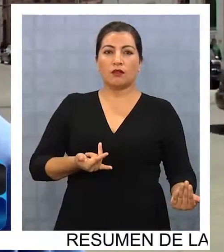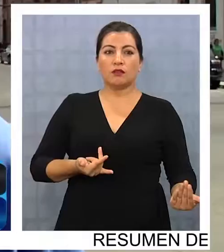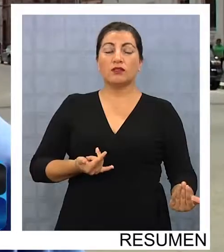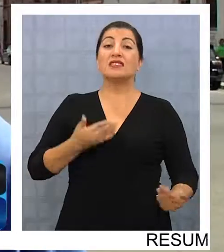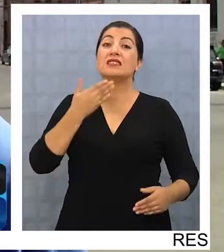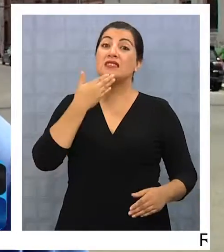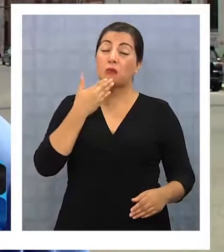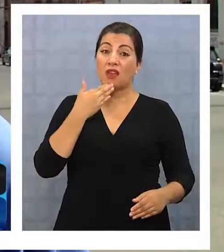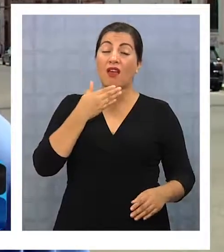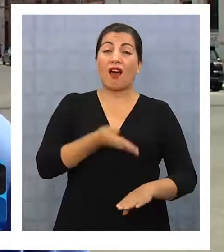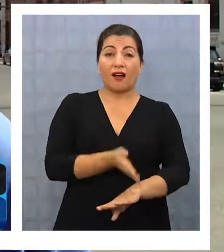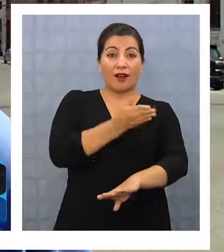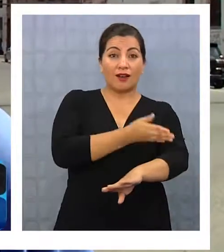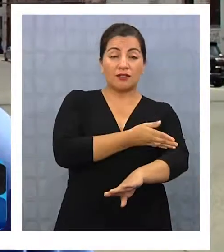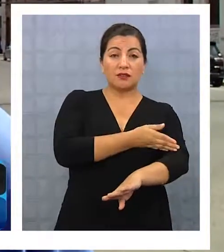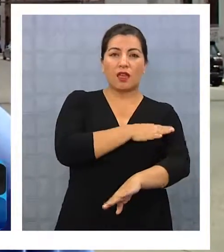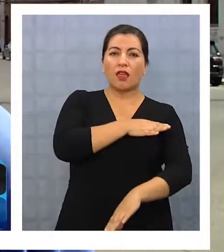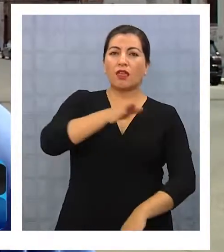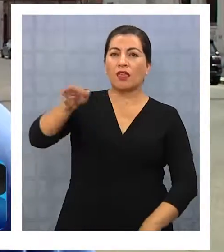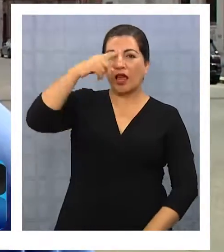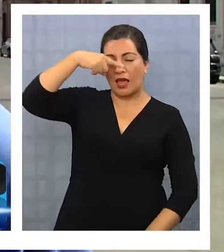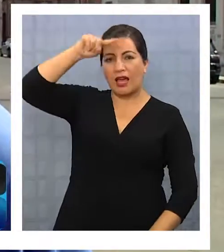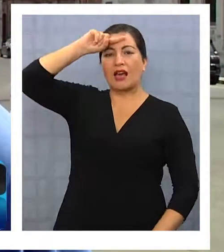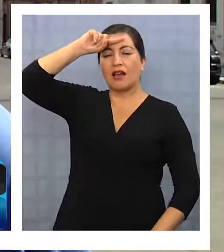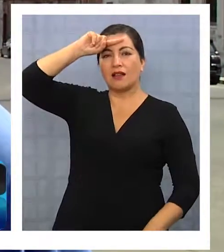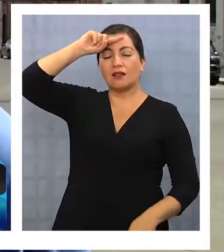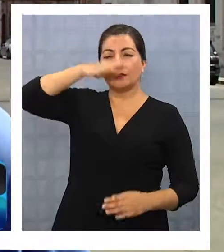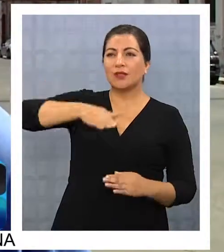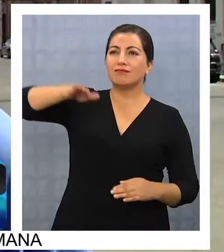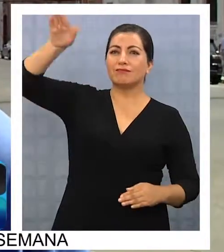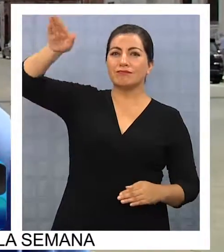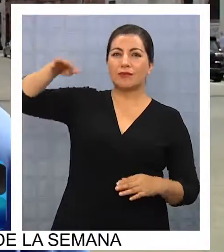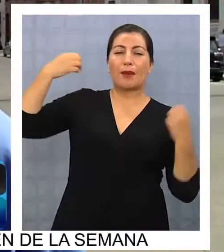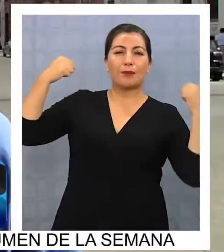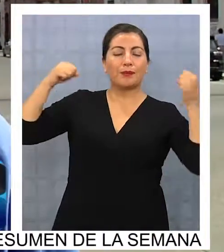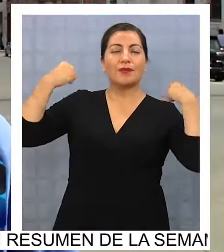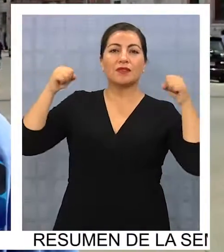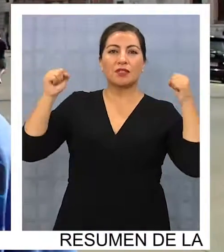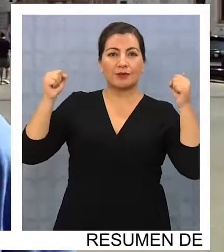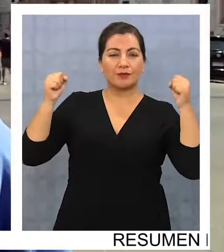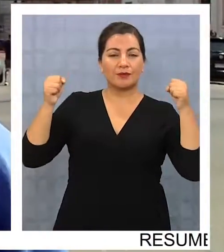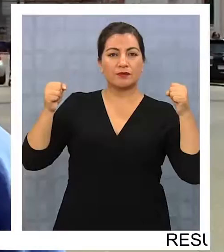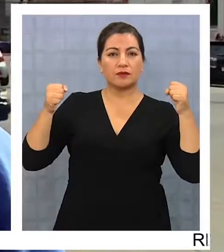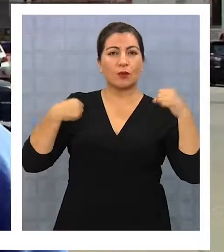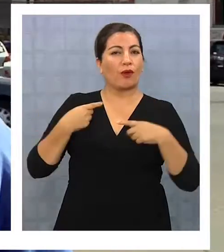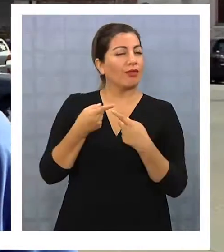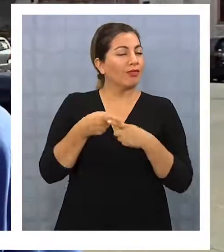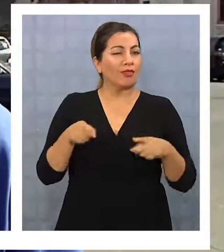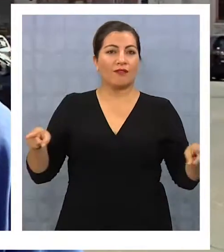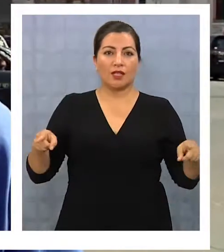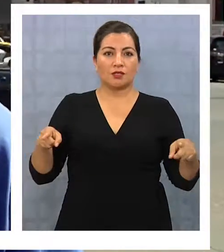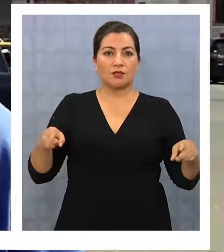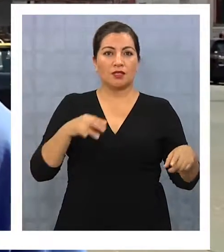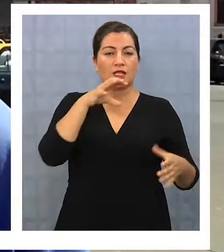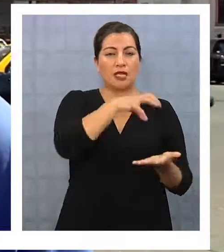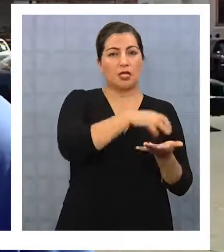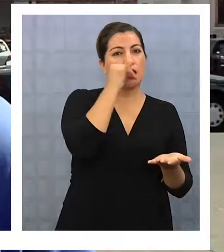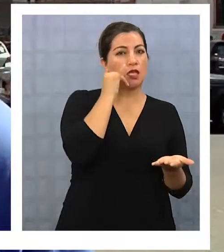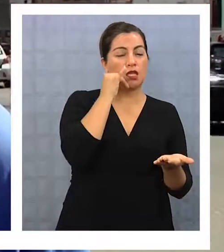vayan a entrenar allá. Yo pienso que deberían ir a entrenar allá, porque es muy diferente el clima.